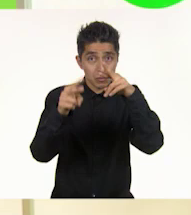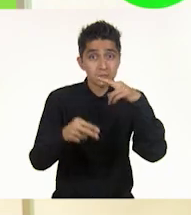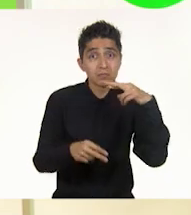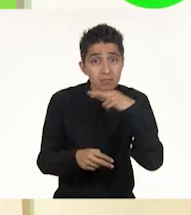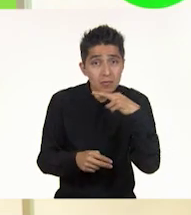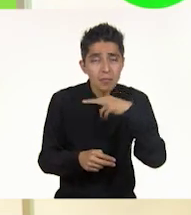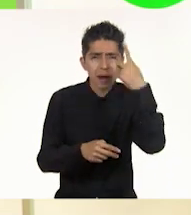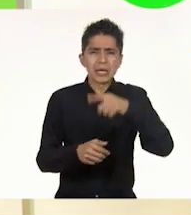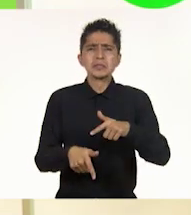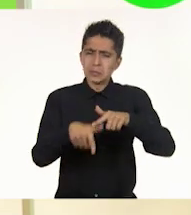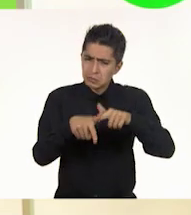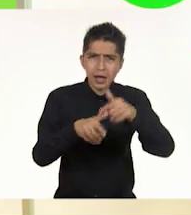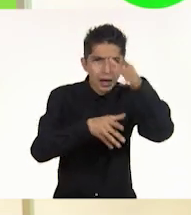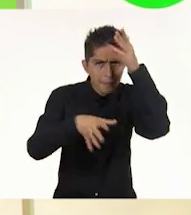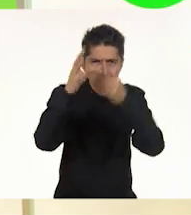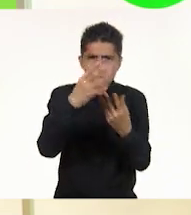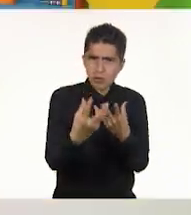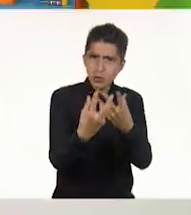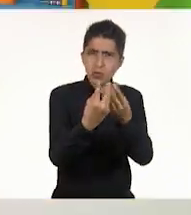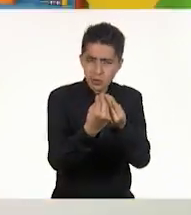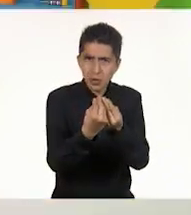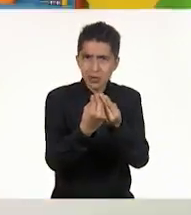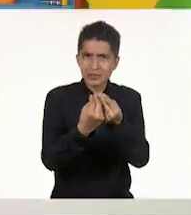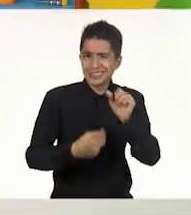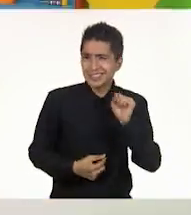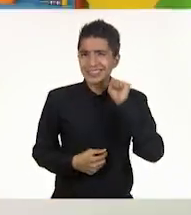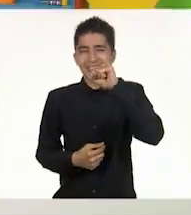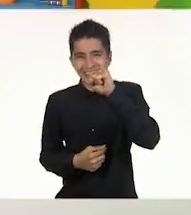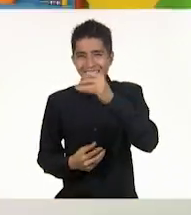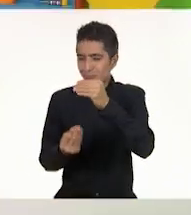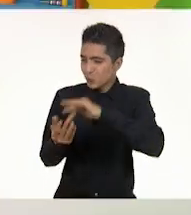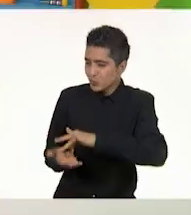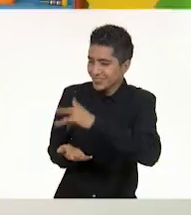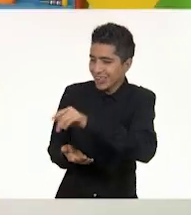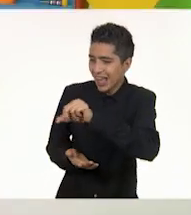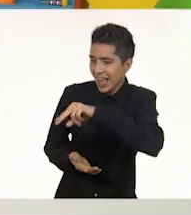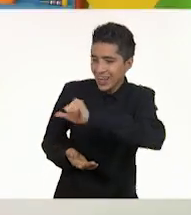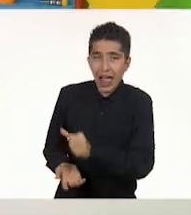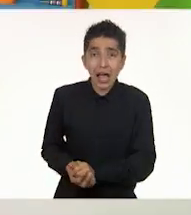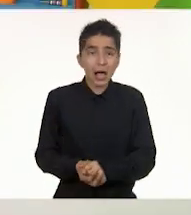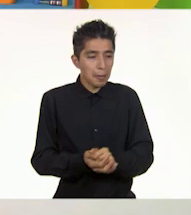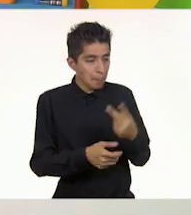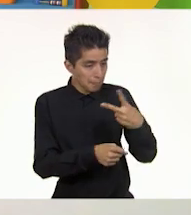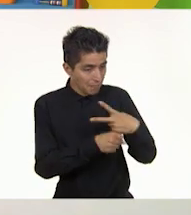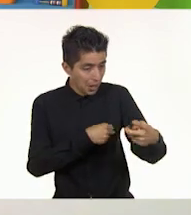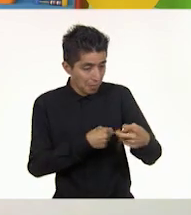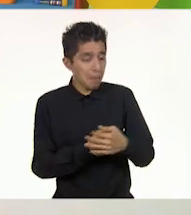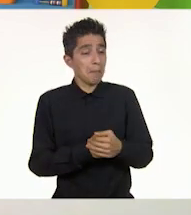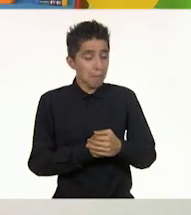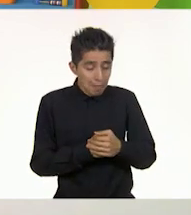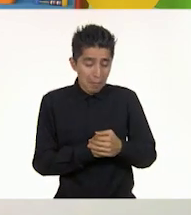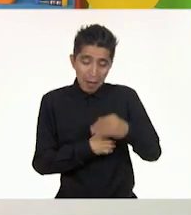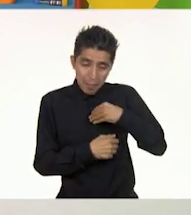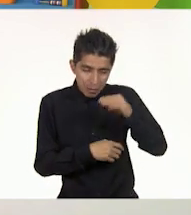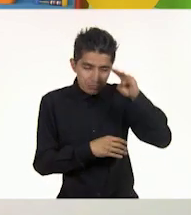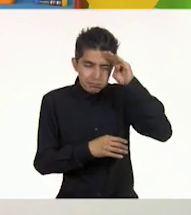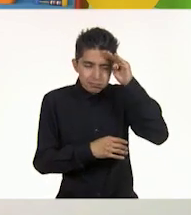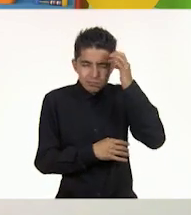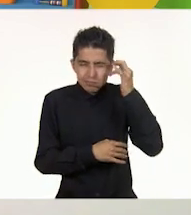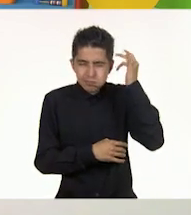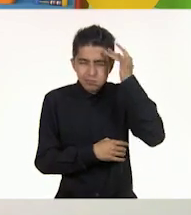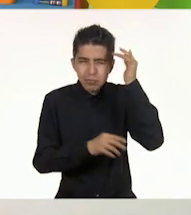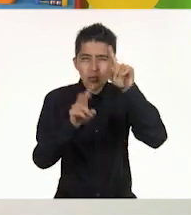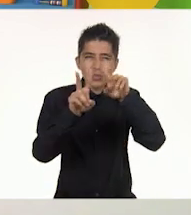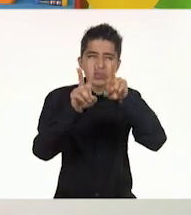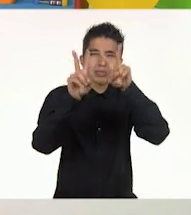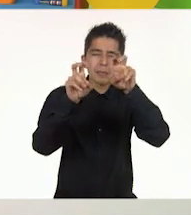pronto para seguir aprendiendo juntos. Sí, muchísimas gracias, Ana. Nos invitaste a reflexionar sobre un tema